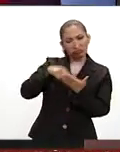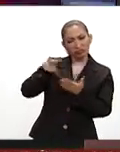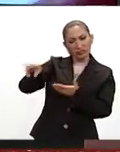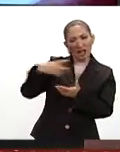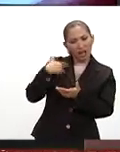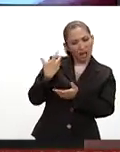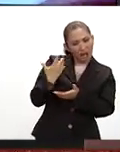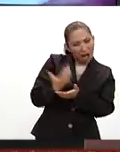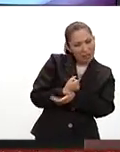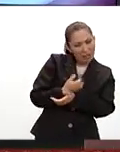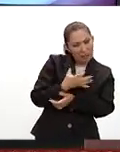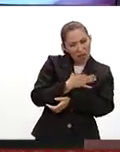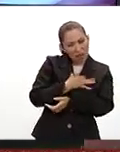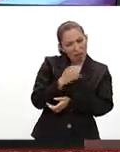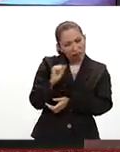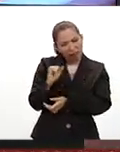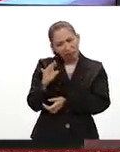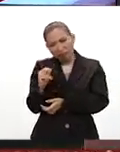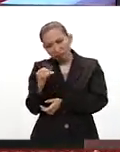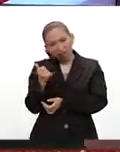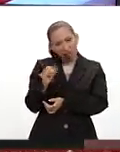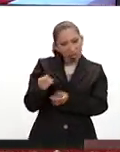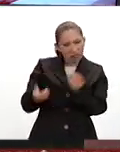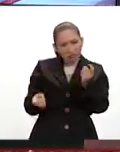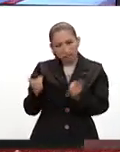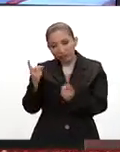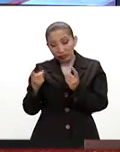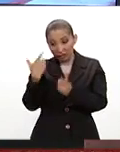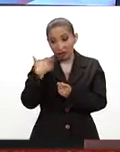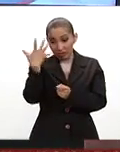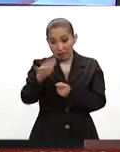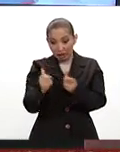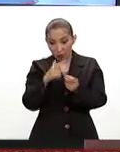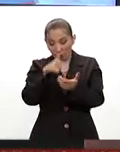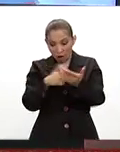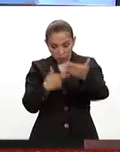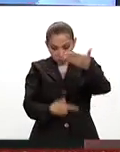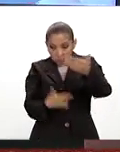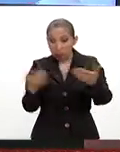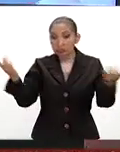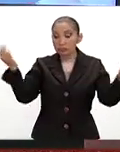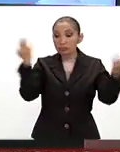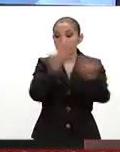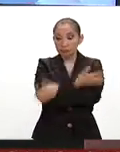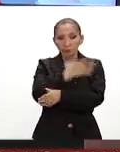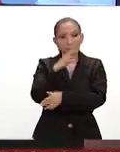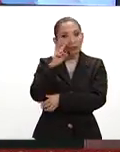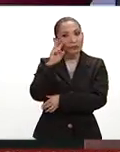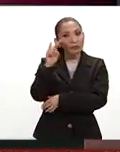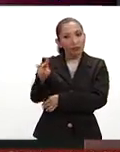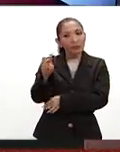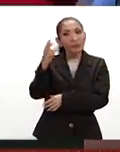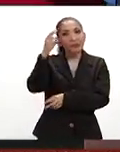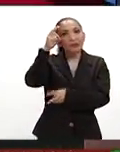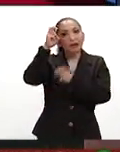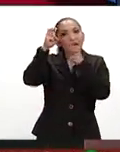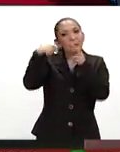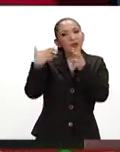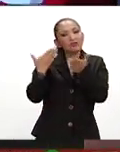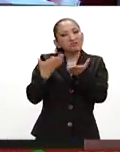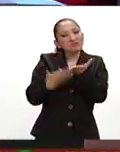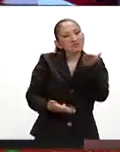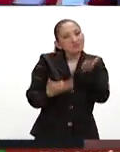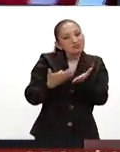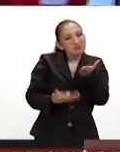consiguiera medalla y se queda en pues en estos primeros 10 lugares, si termina pues dejando una ilusión corta